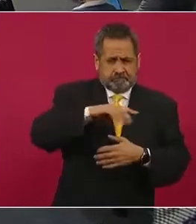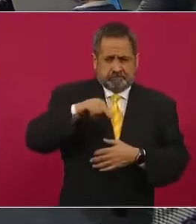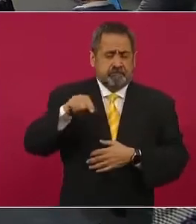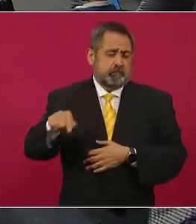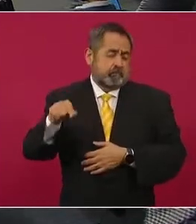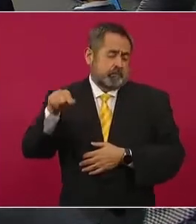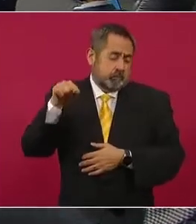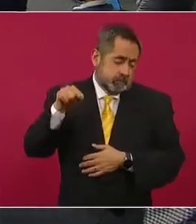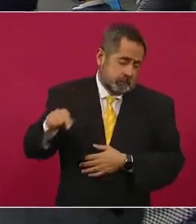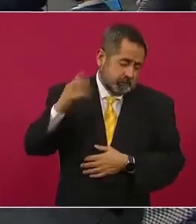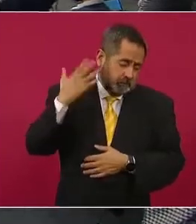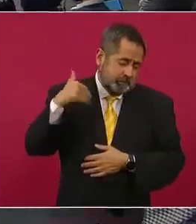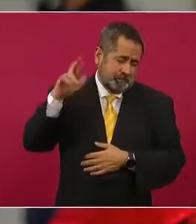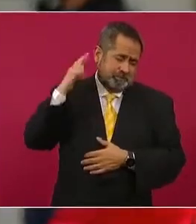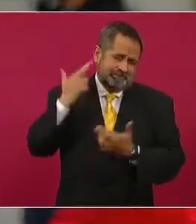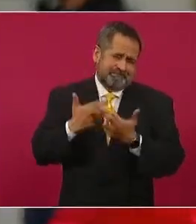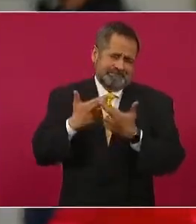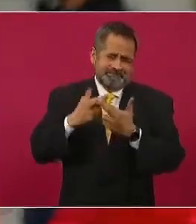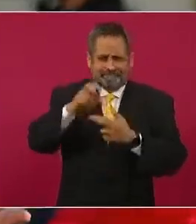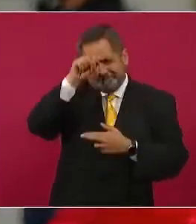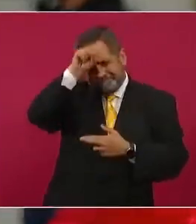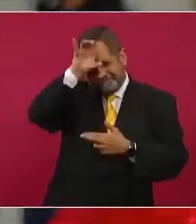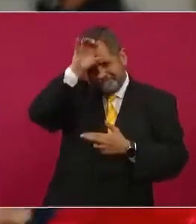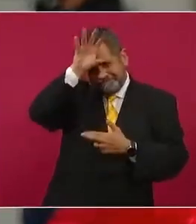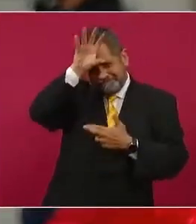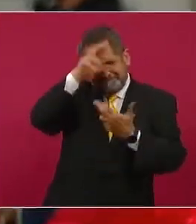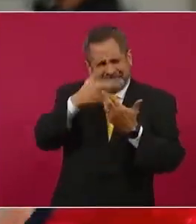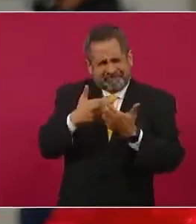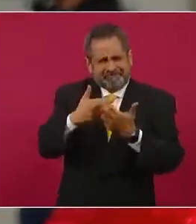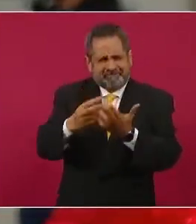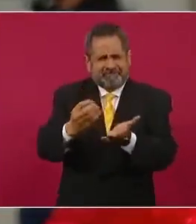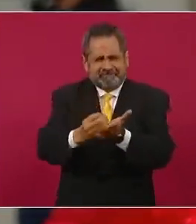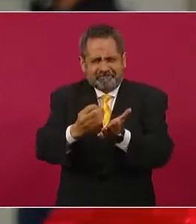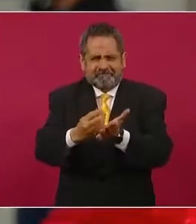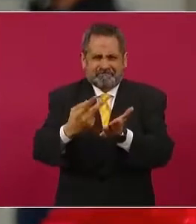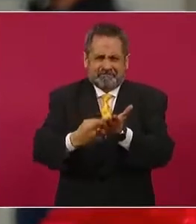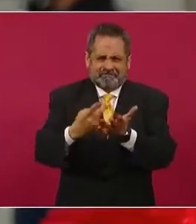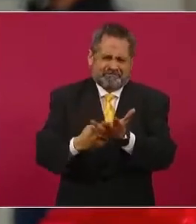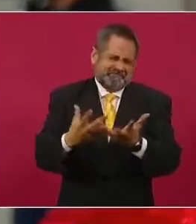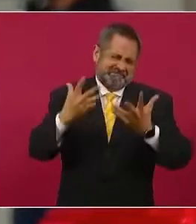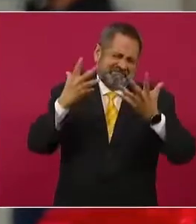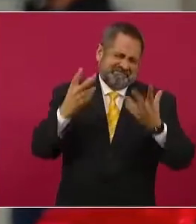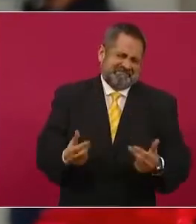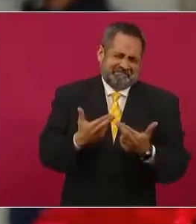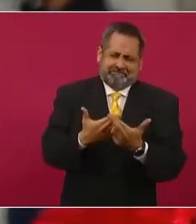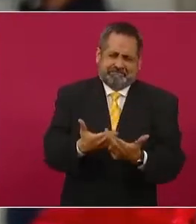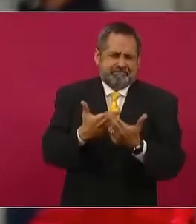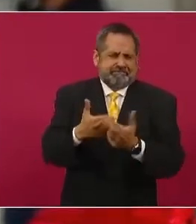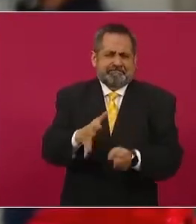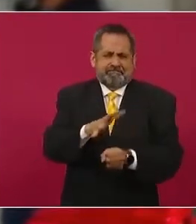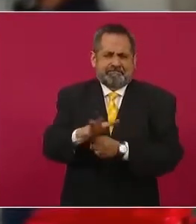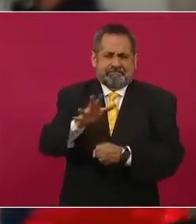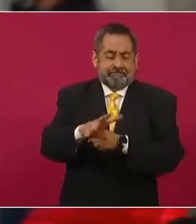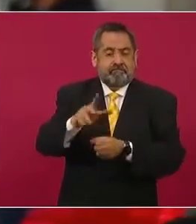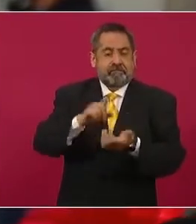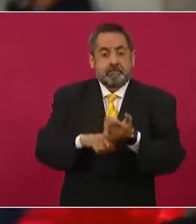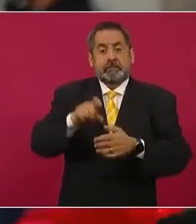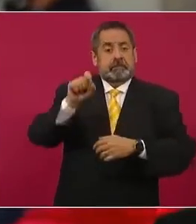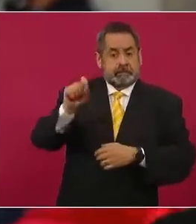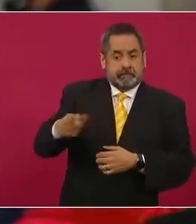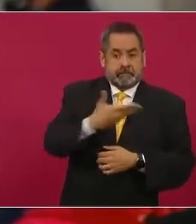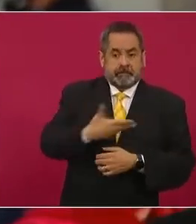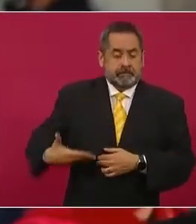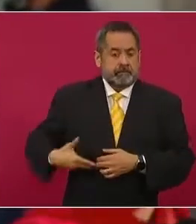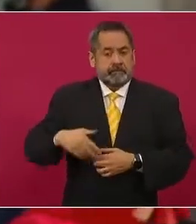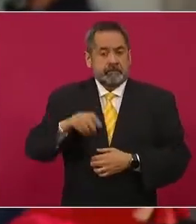tener bastante minería, bastantes recursos de oro, de plata, de mucho que… Incluso el propio presidente